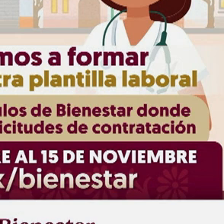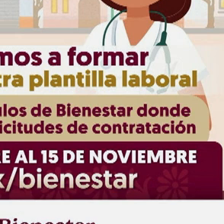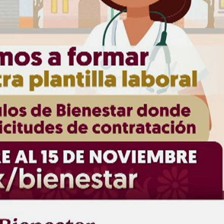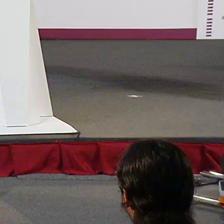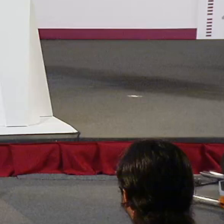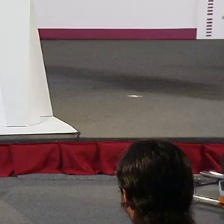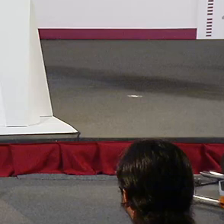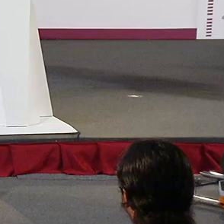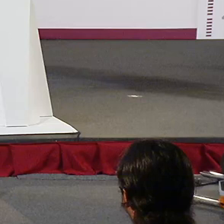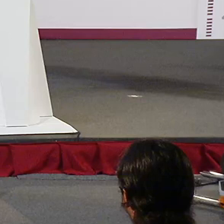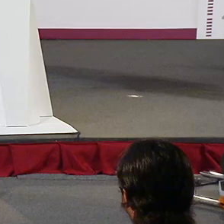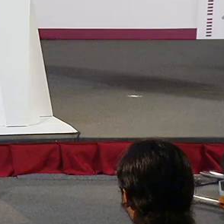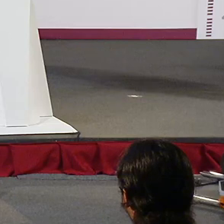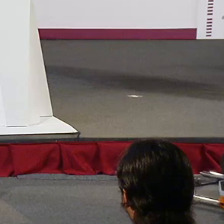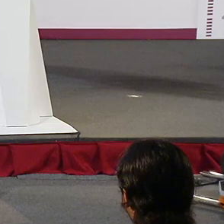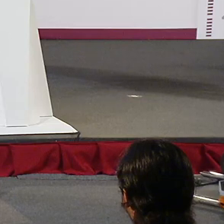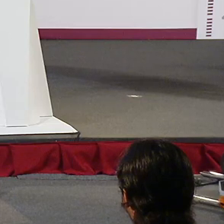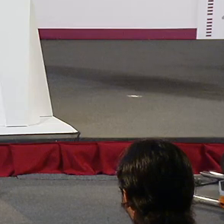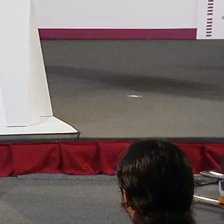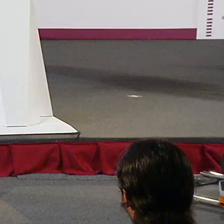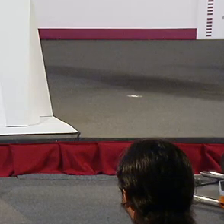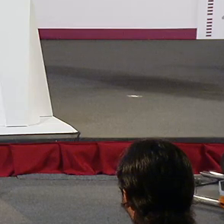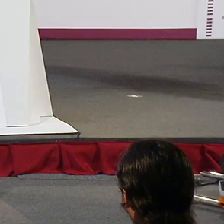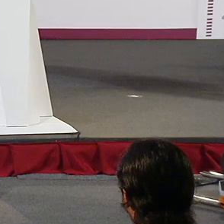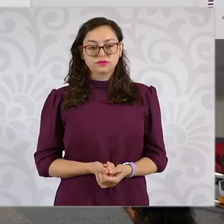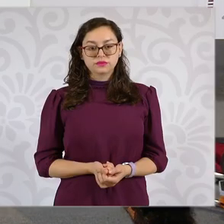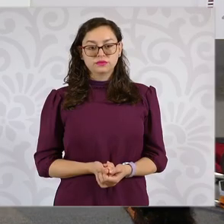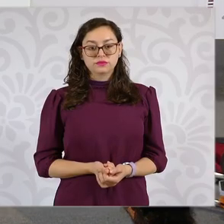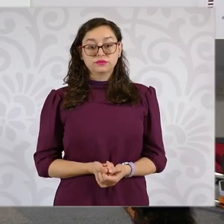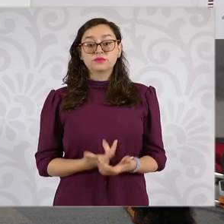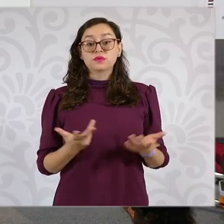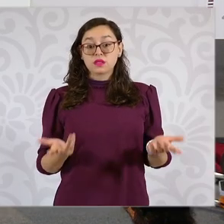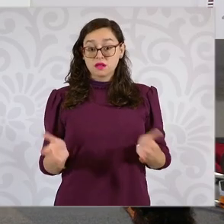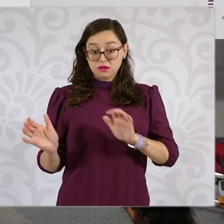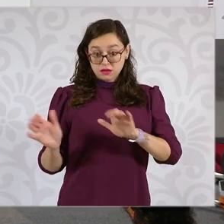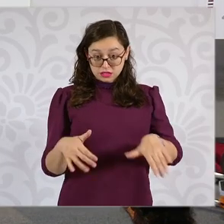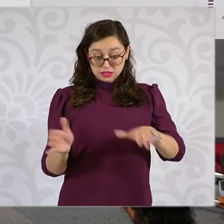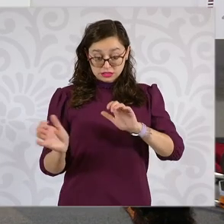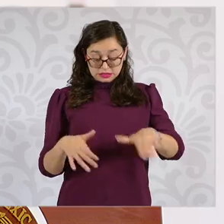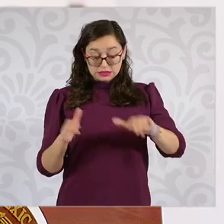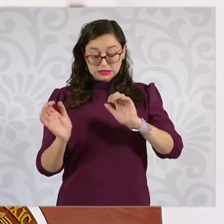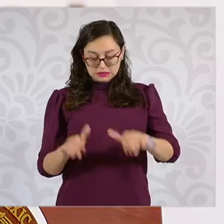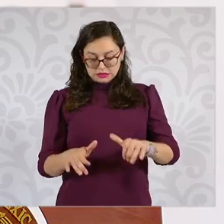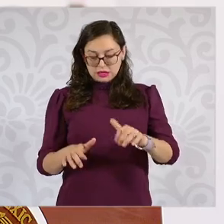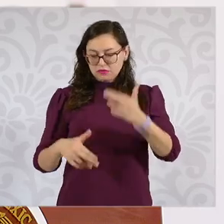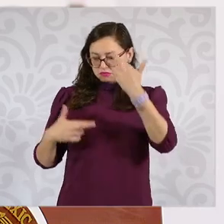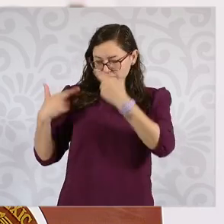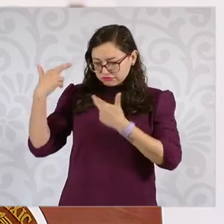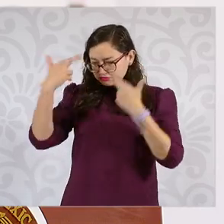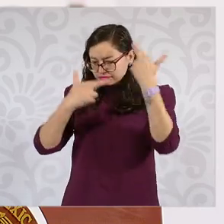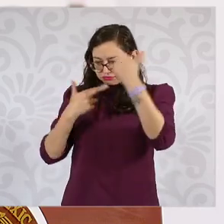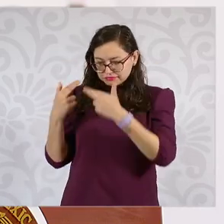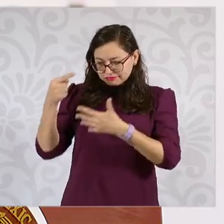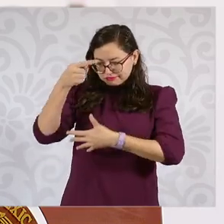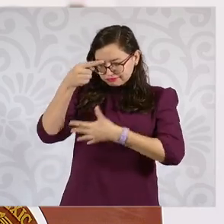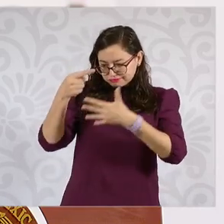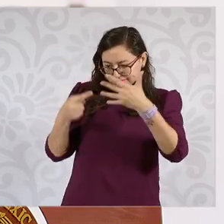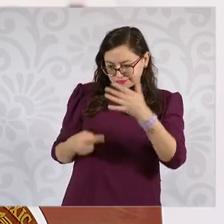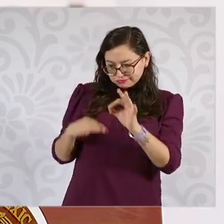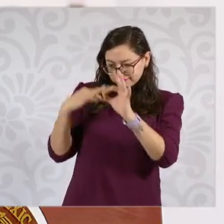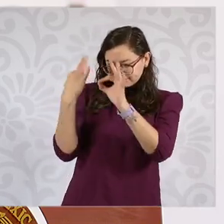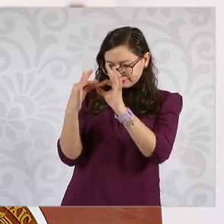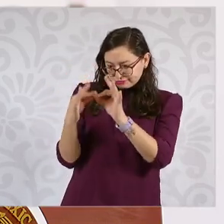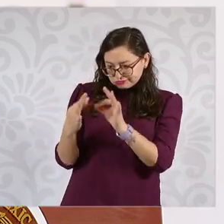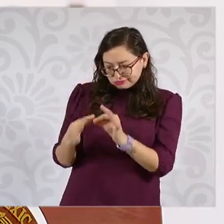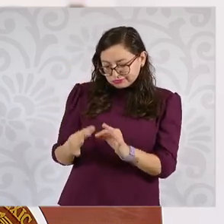vamos a notificar quién ha cubierto los requisitos, porque también debemos de procurar la cobertura